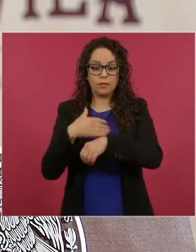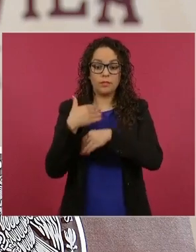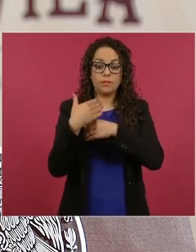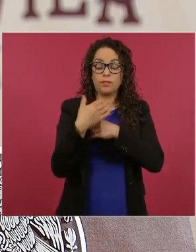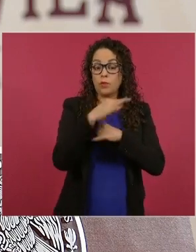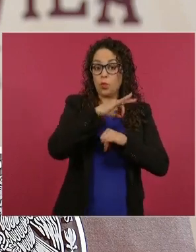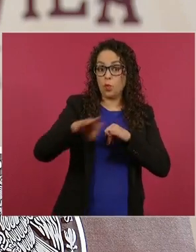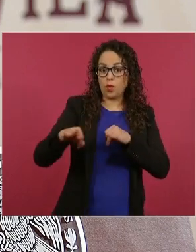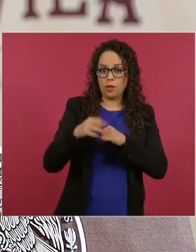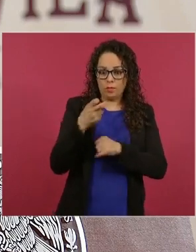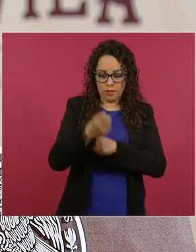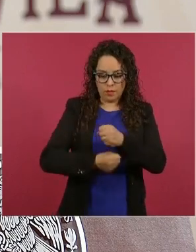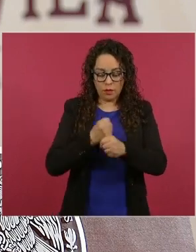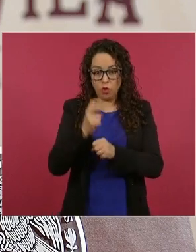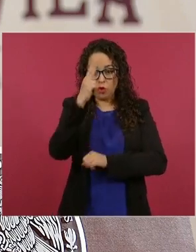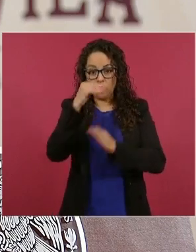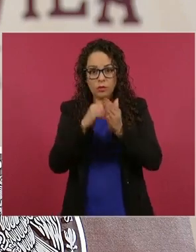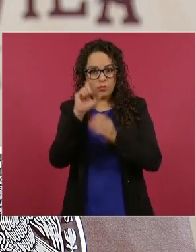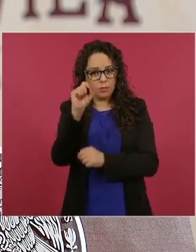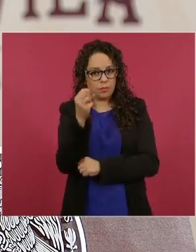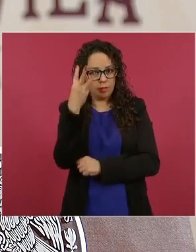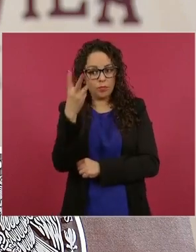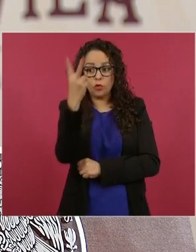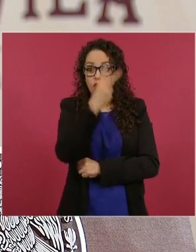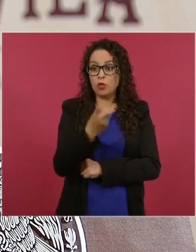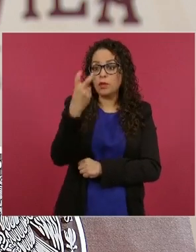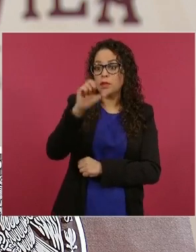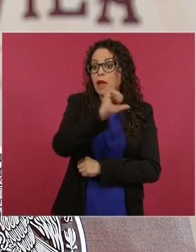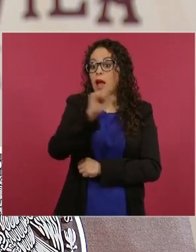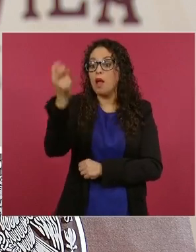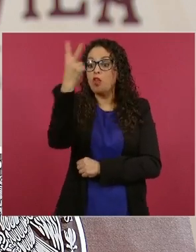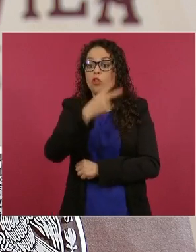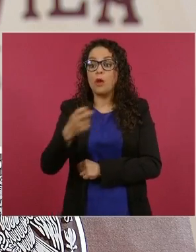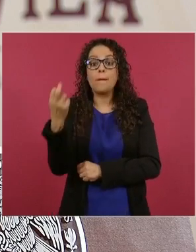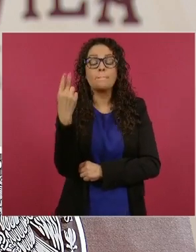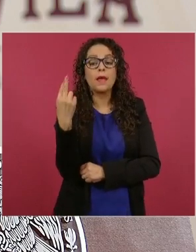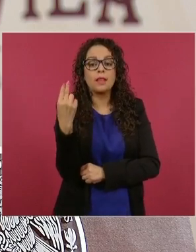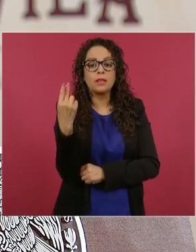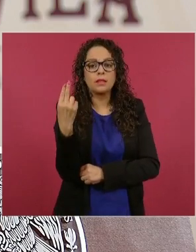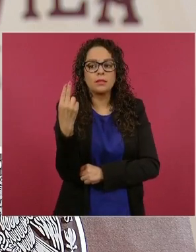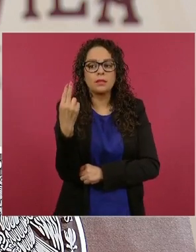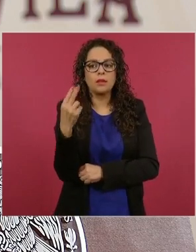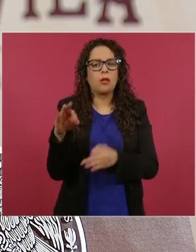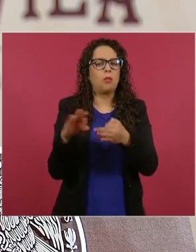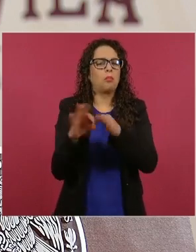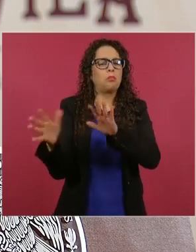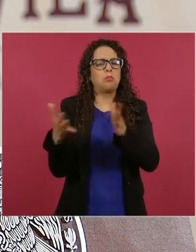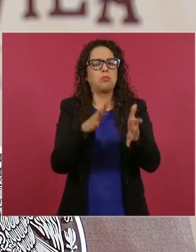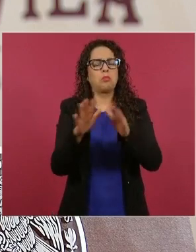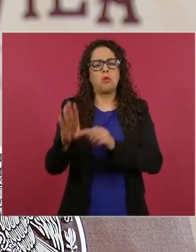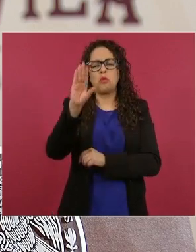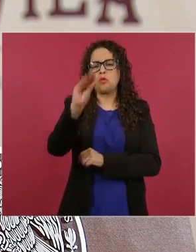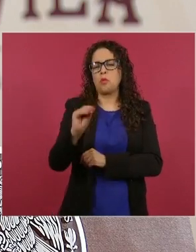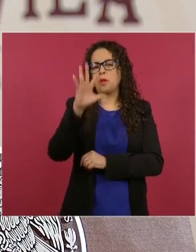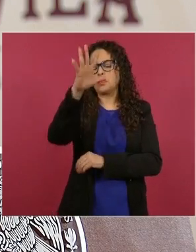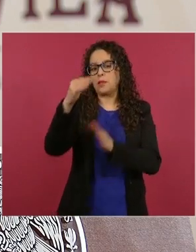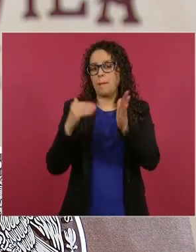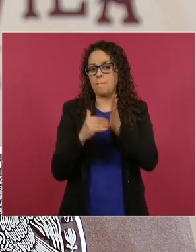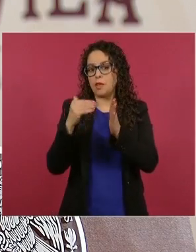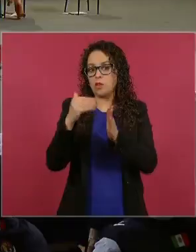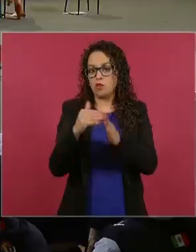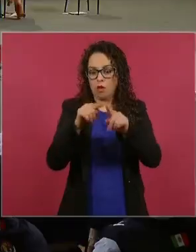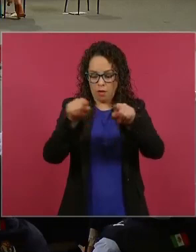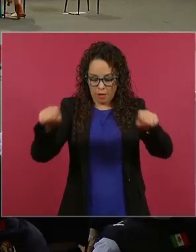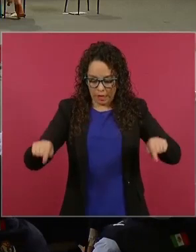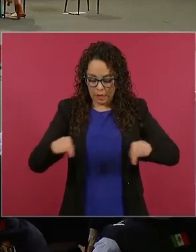pasaremos de 203 a 225 NPs con una superficie estimada de más de 95 millones de hectáreas.